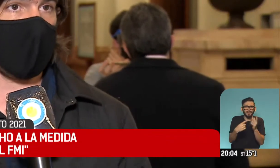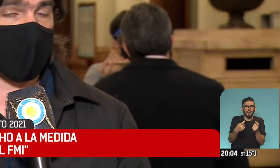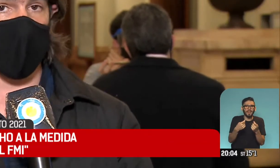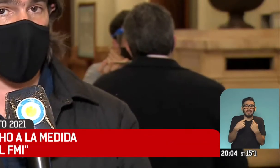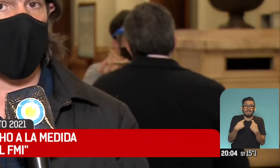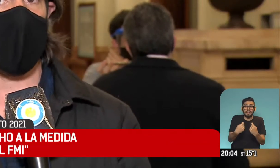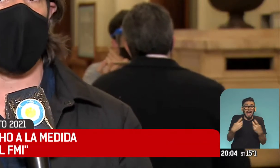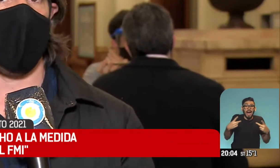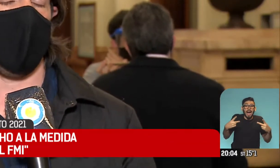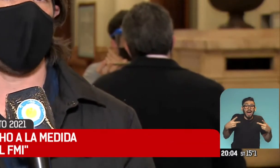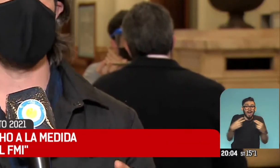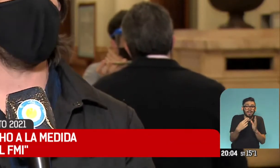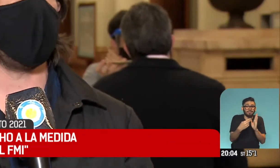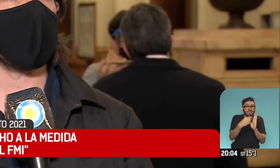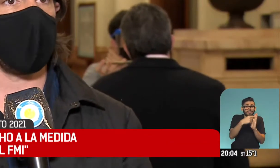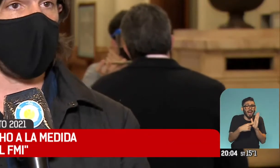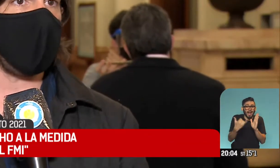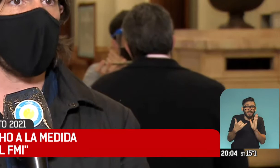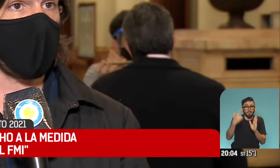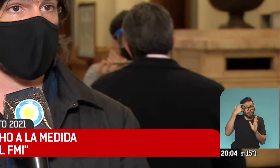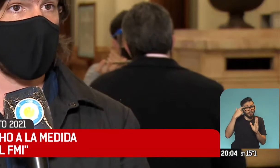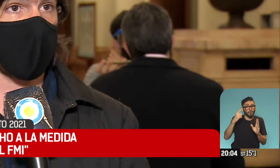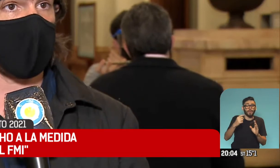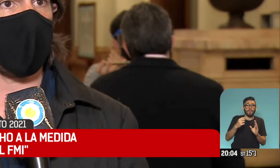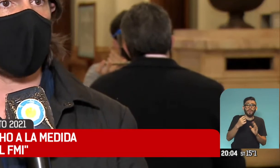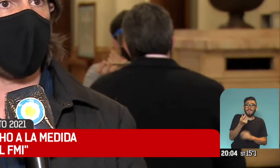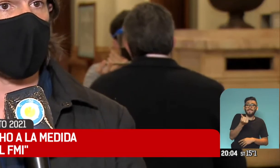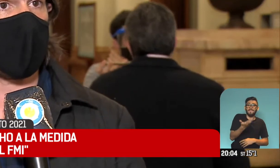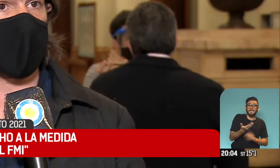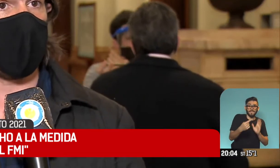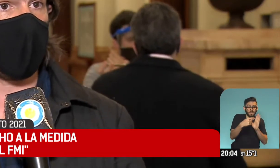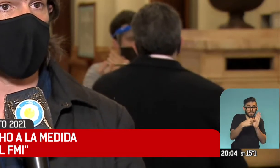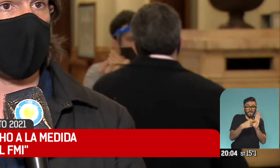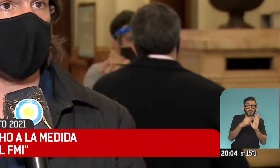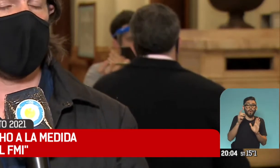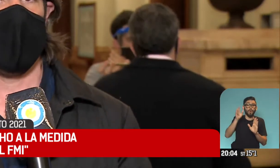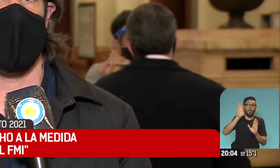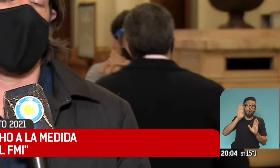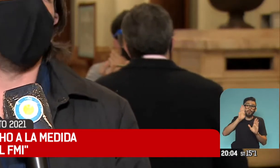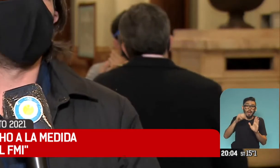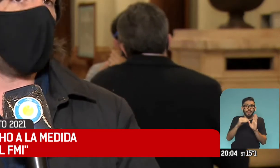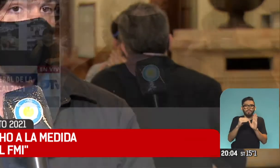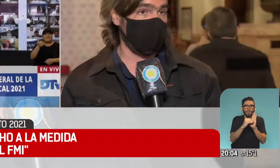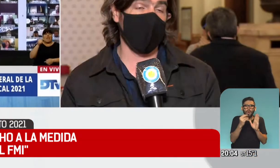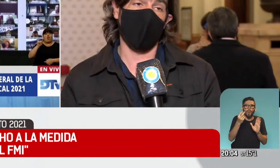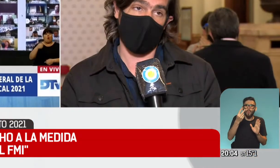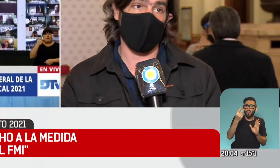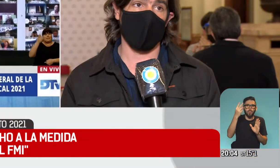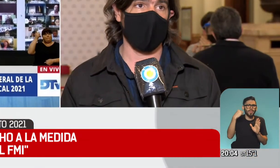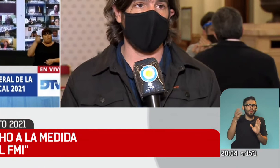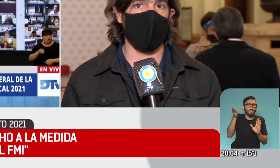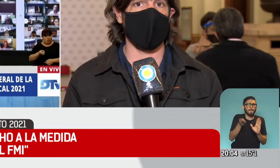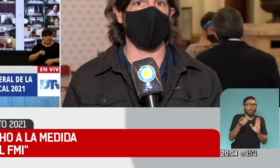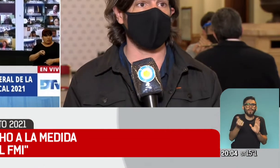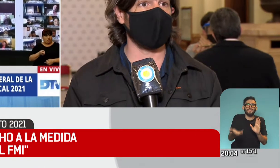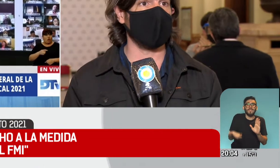términos reales. Es decir, tomamos la pauta de inflación de 29% que estipula Guzmán en el presupuesto, que muchos la cuestionan porque